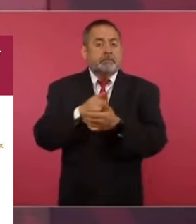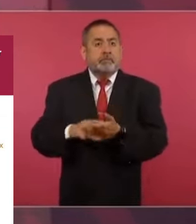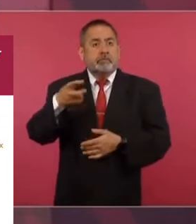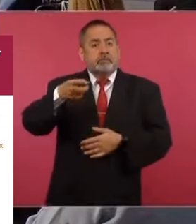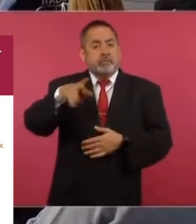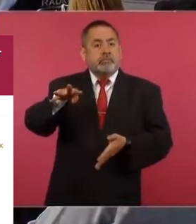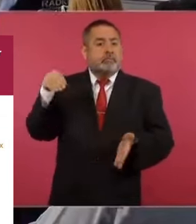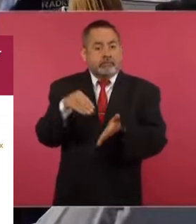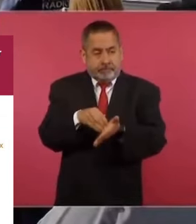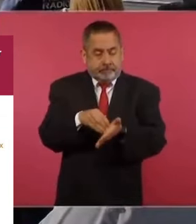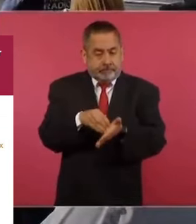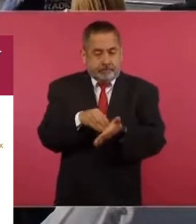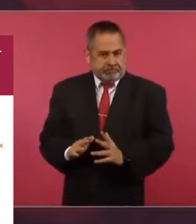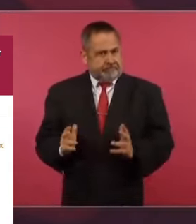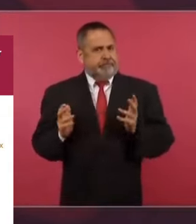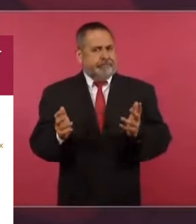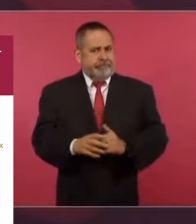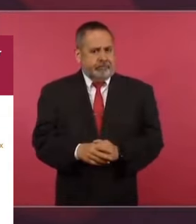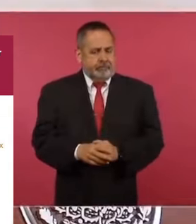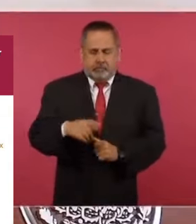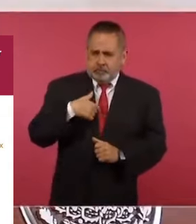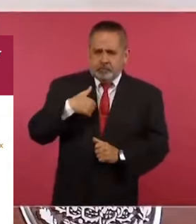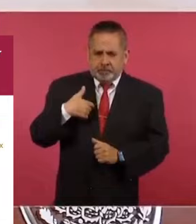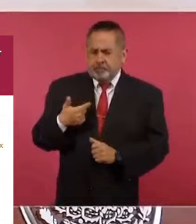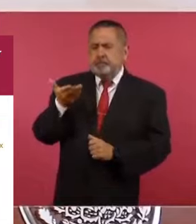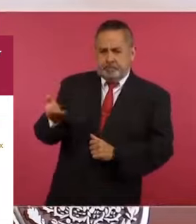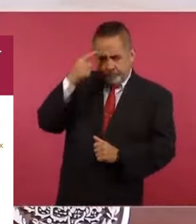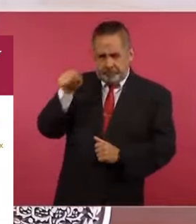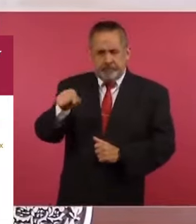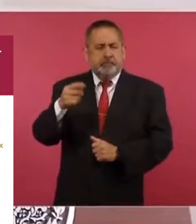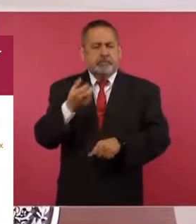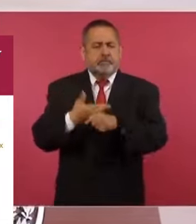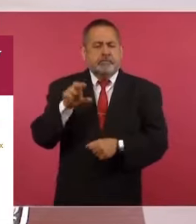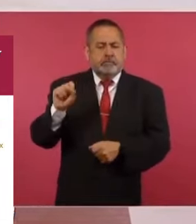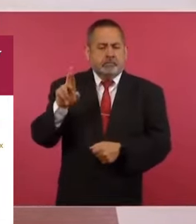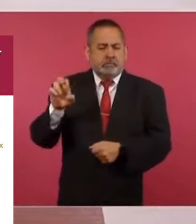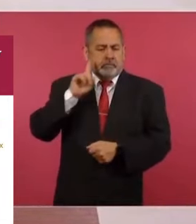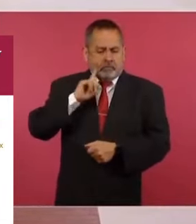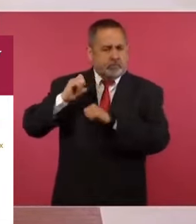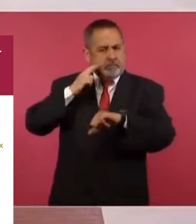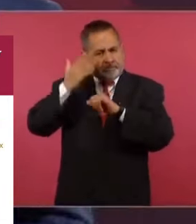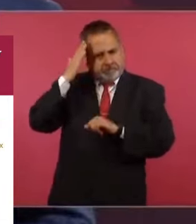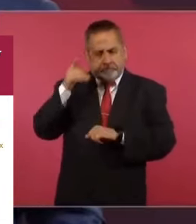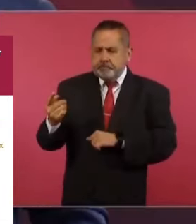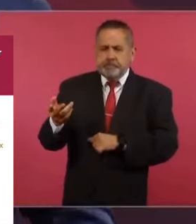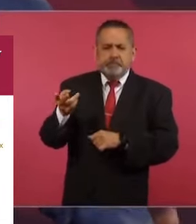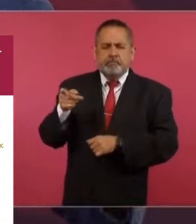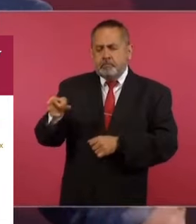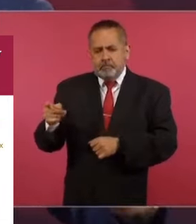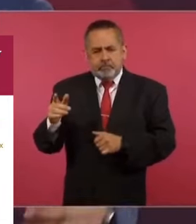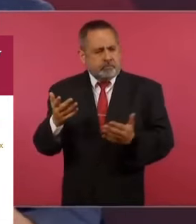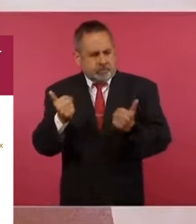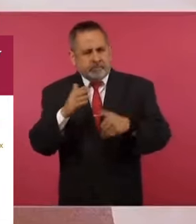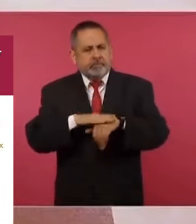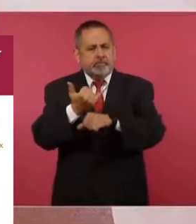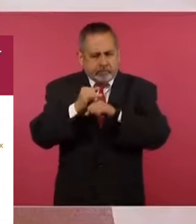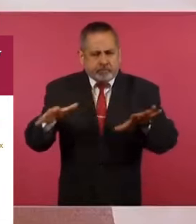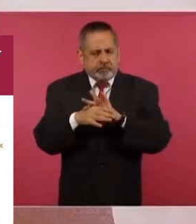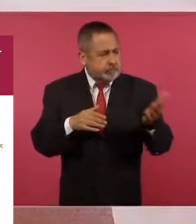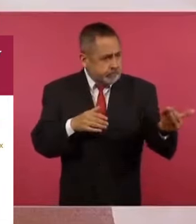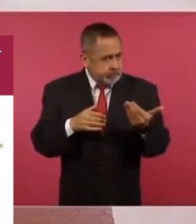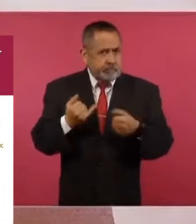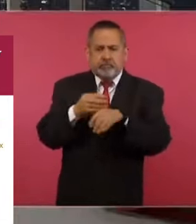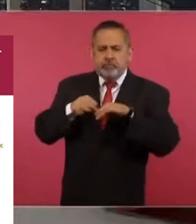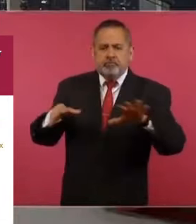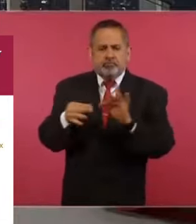39 mil fueron eliminados. Vamos a pedirle a la secretaria de Relaciones Exteriores que busque más información